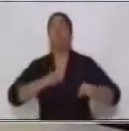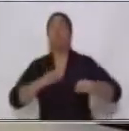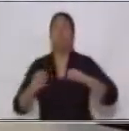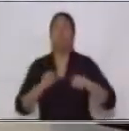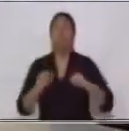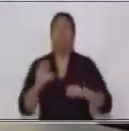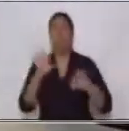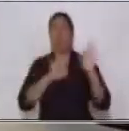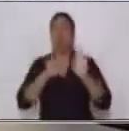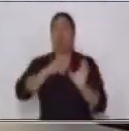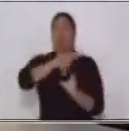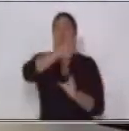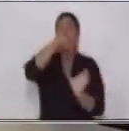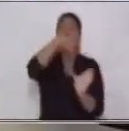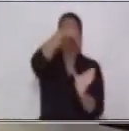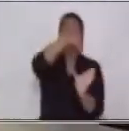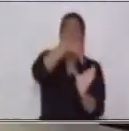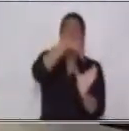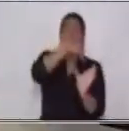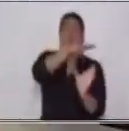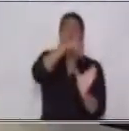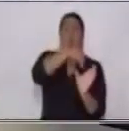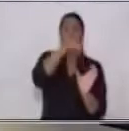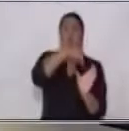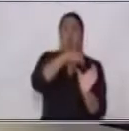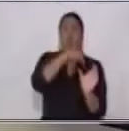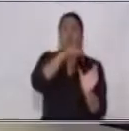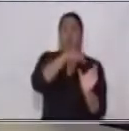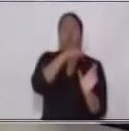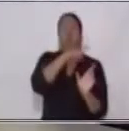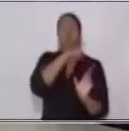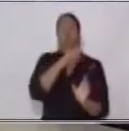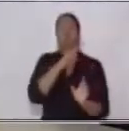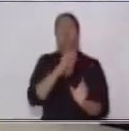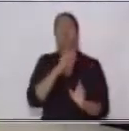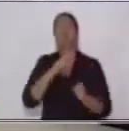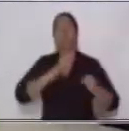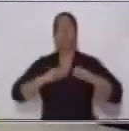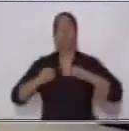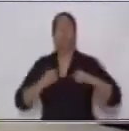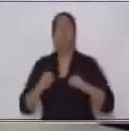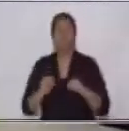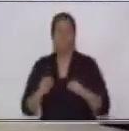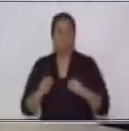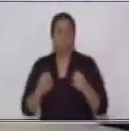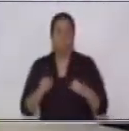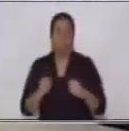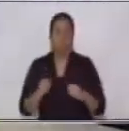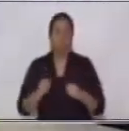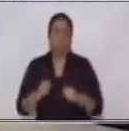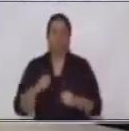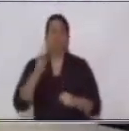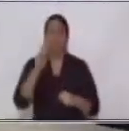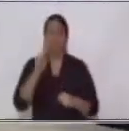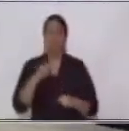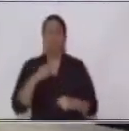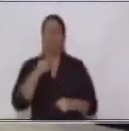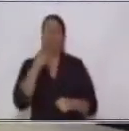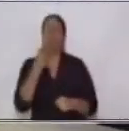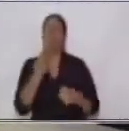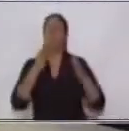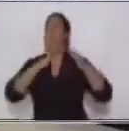el núcleo del sujeto realiza la acción del verbo lo que me está indicando el verbo en la voz pasiva